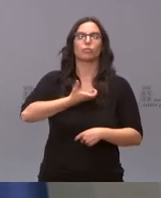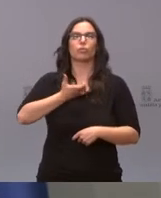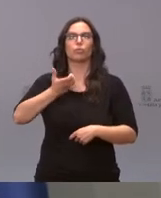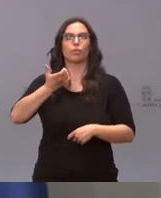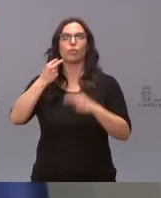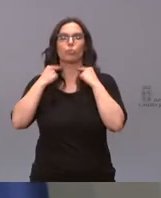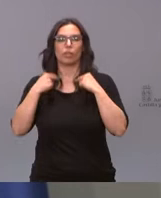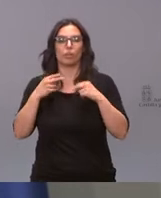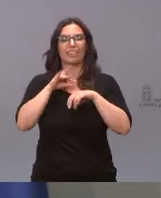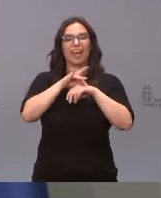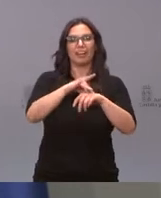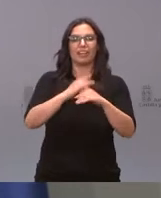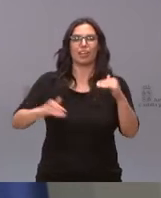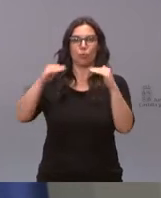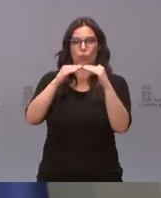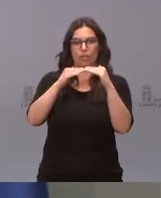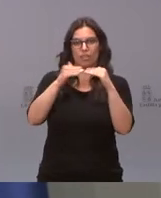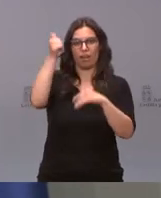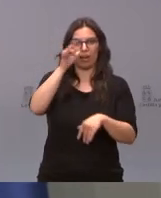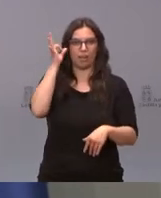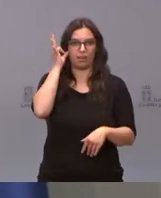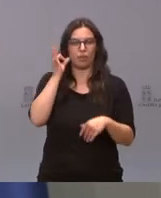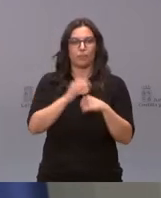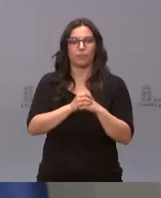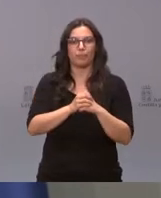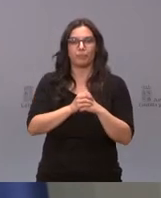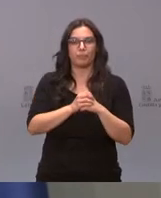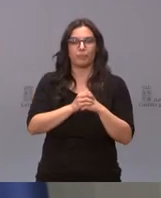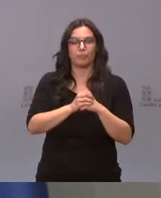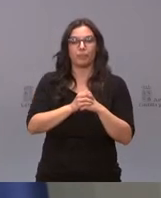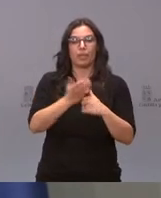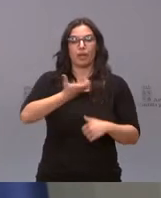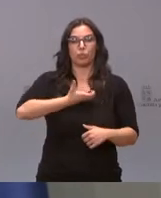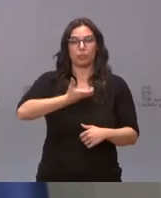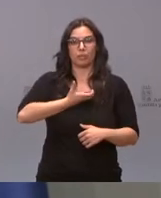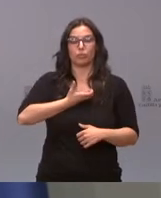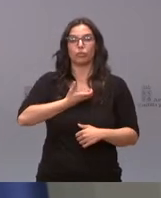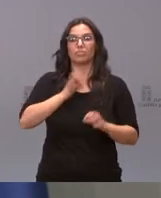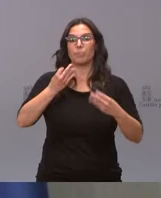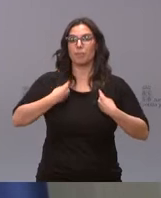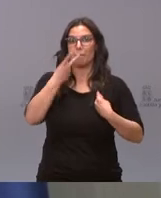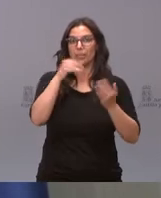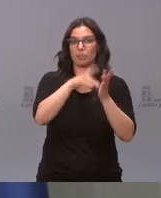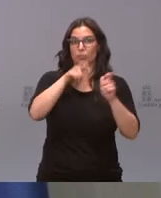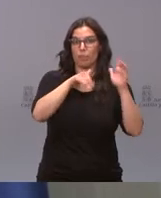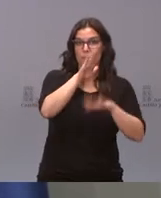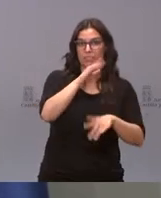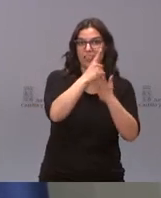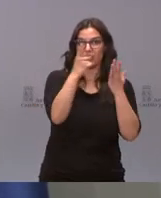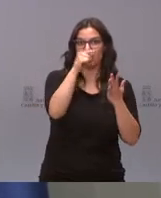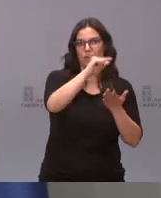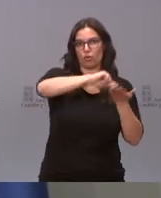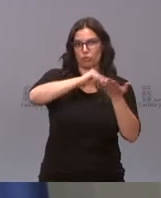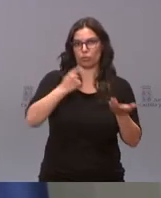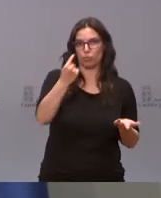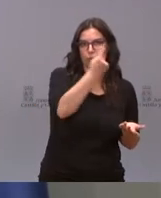promover la igualdad de género, en los 16 ayuntamientos de más de 20.000 habitantes y en las nueve